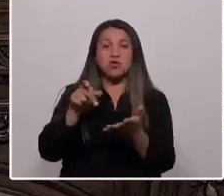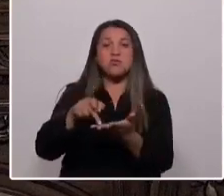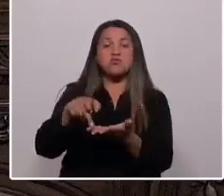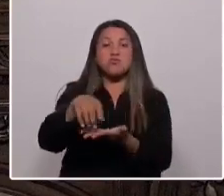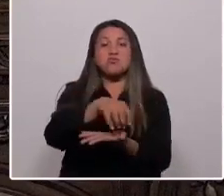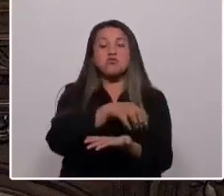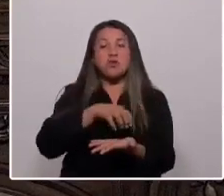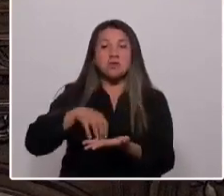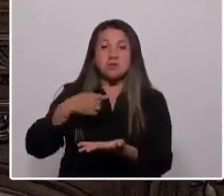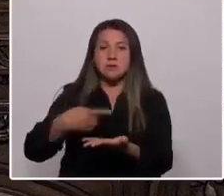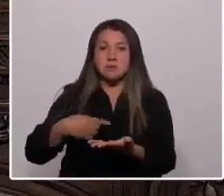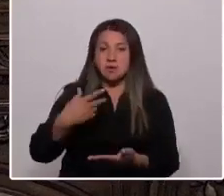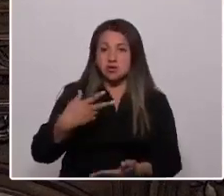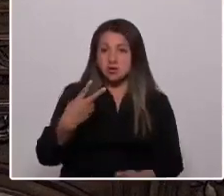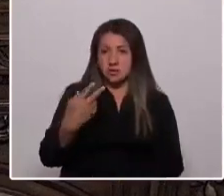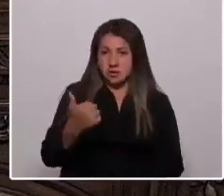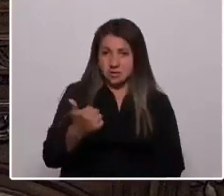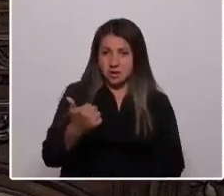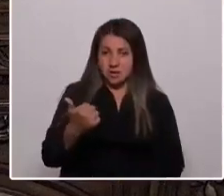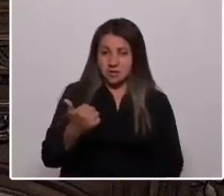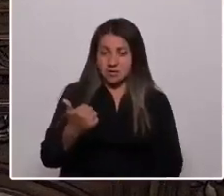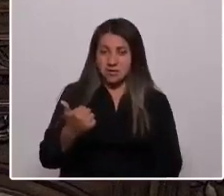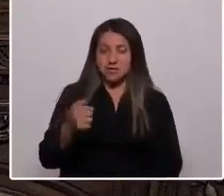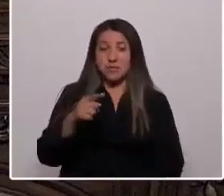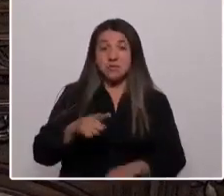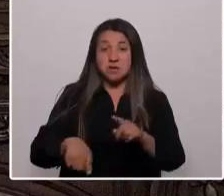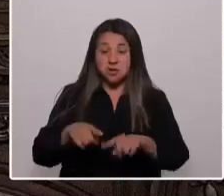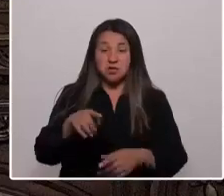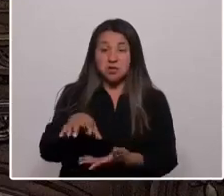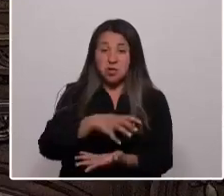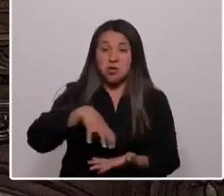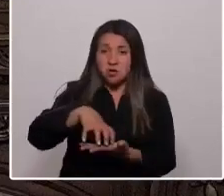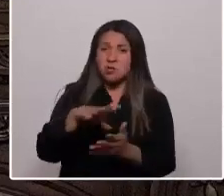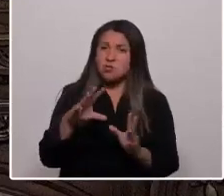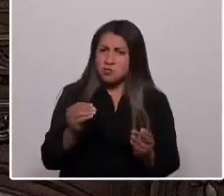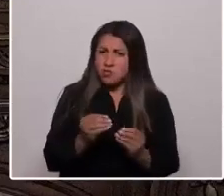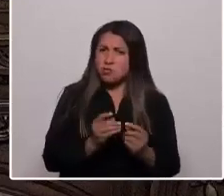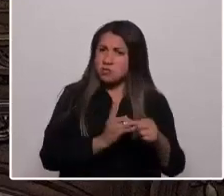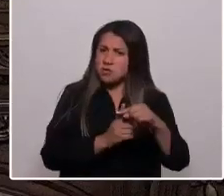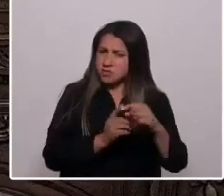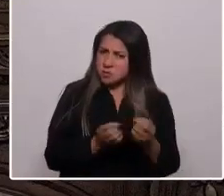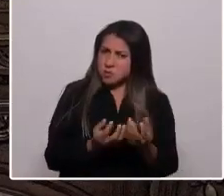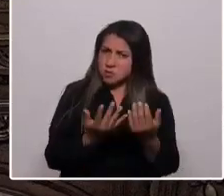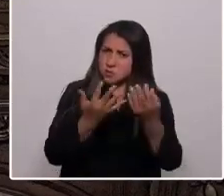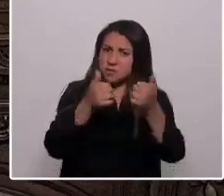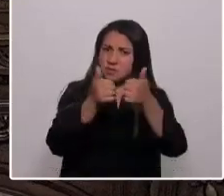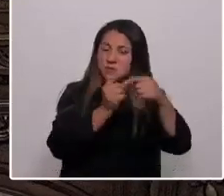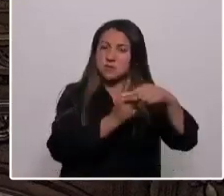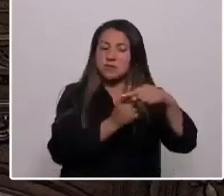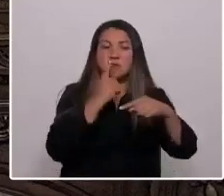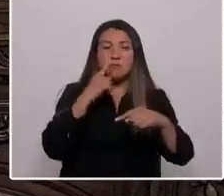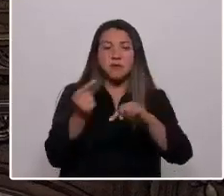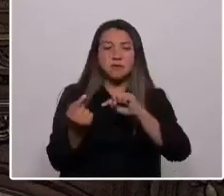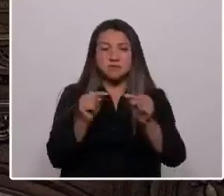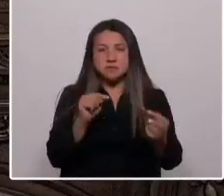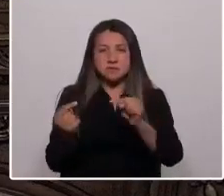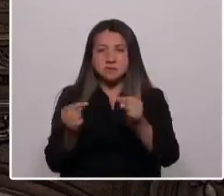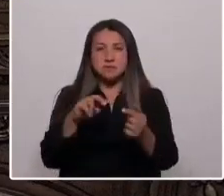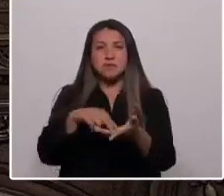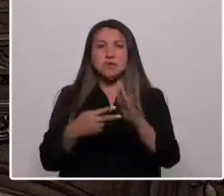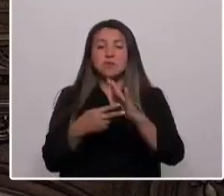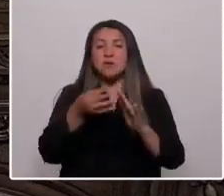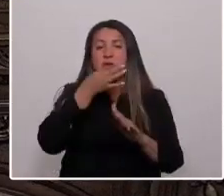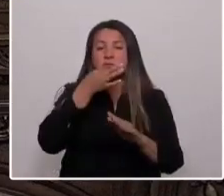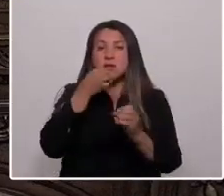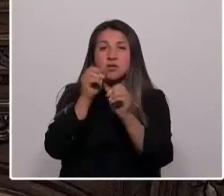1826. Un territorio a veces muy próspero, pero herido con profundos conflictos medioambientales, como la gran